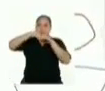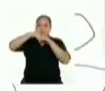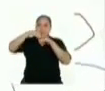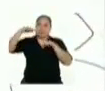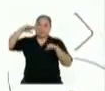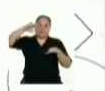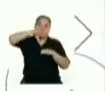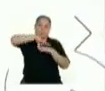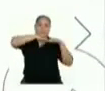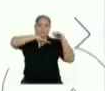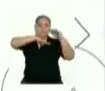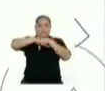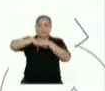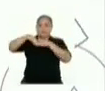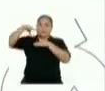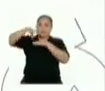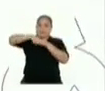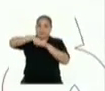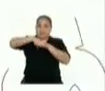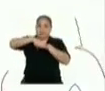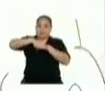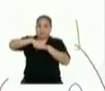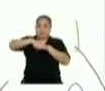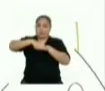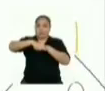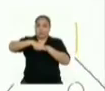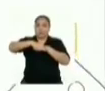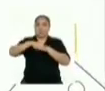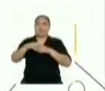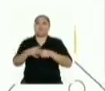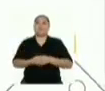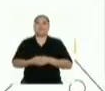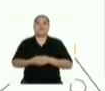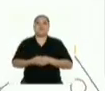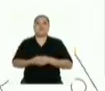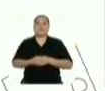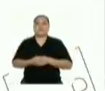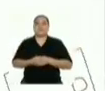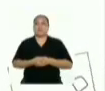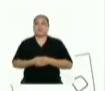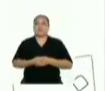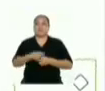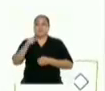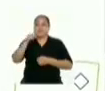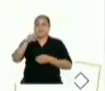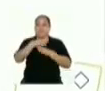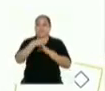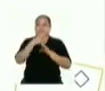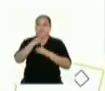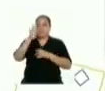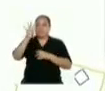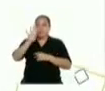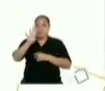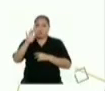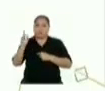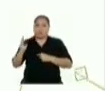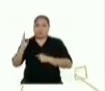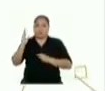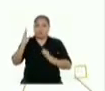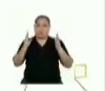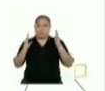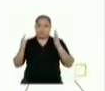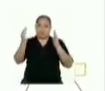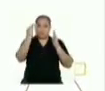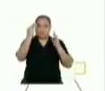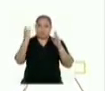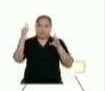alternativamente las puntas de un módulo dentro de las puntas del otro módulo. De manera que las cuatro puntas de